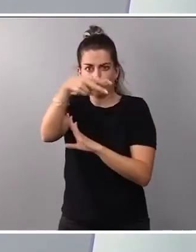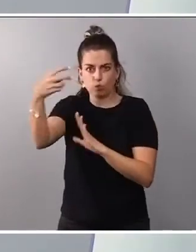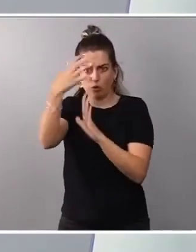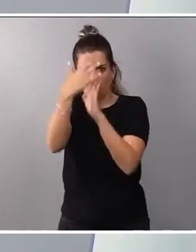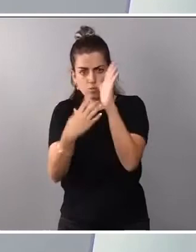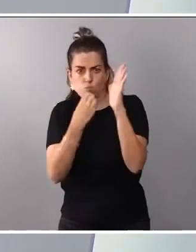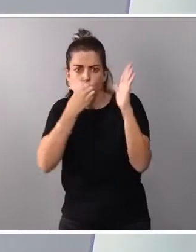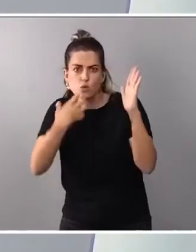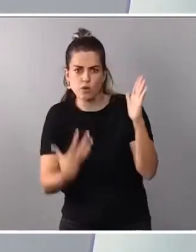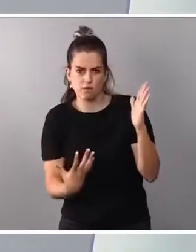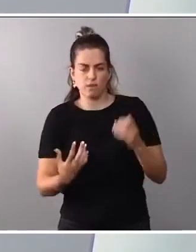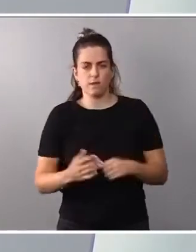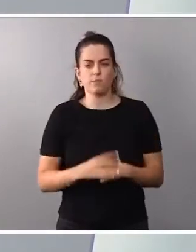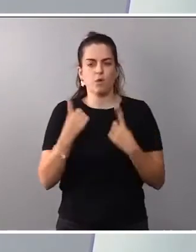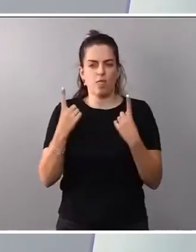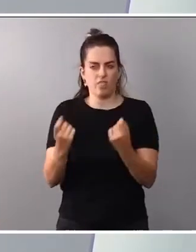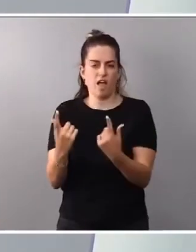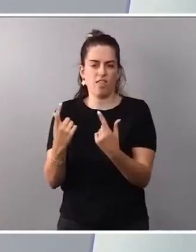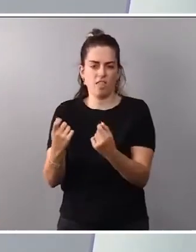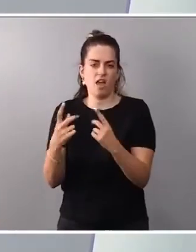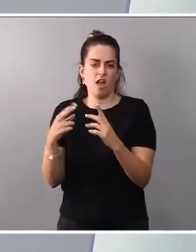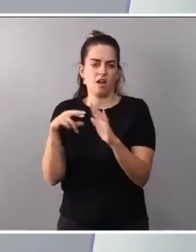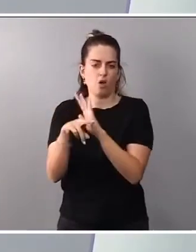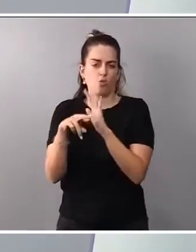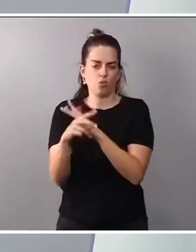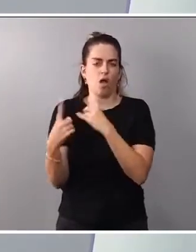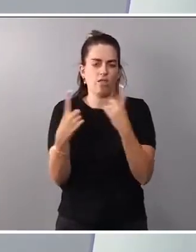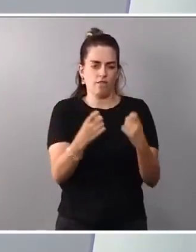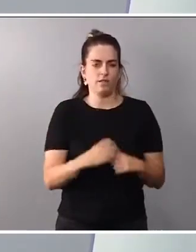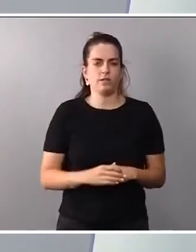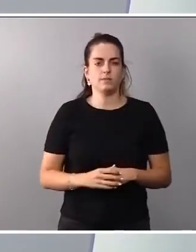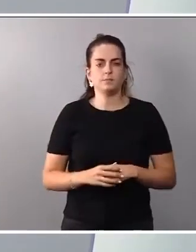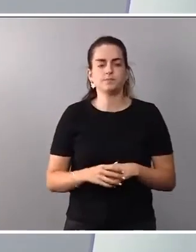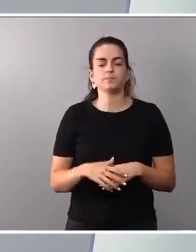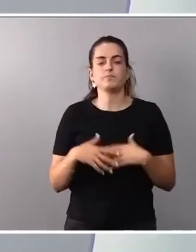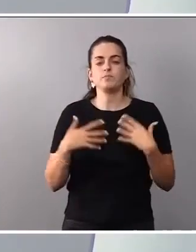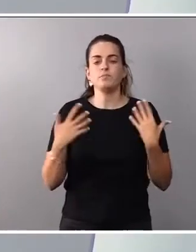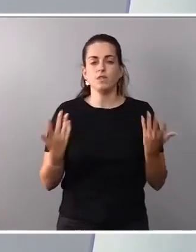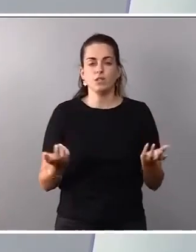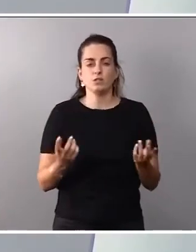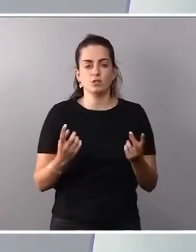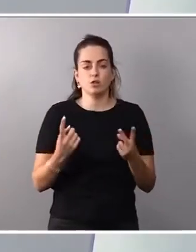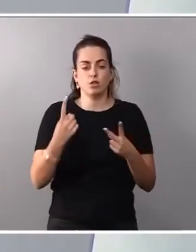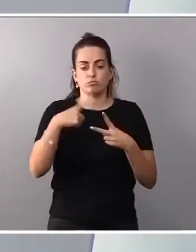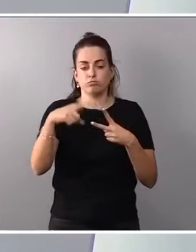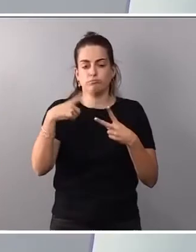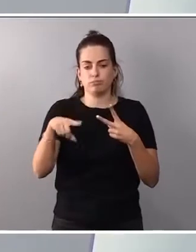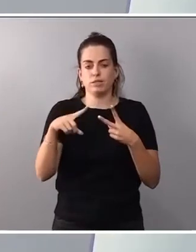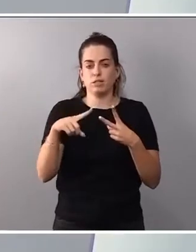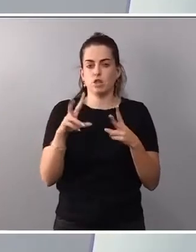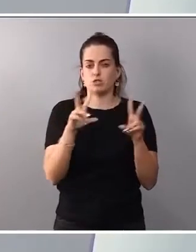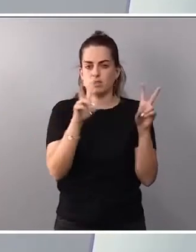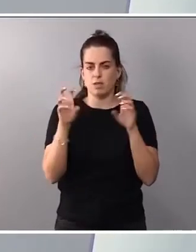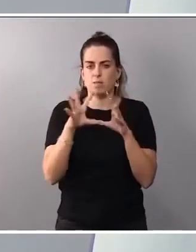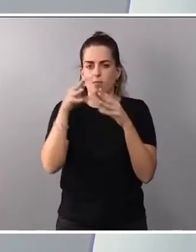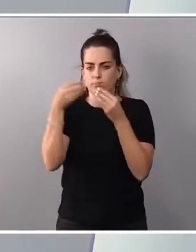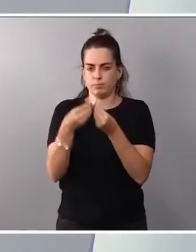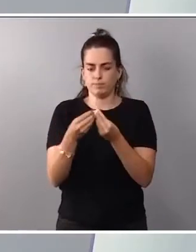recursos. Por tanto, se van a concitar las dos materias. Otro elemento